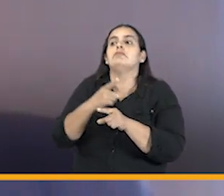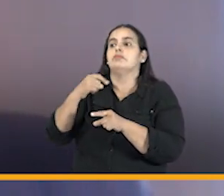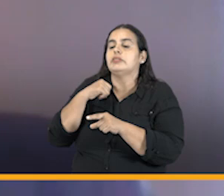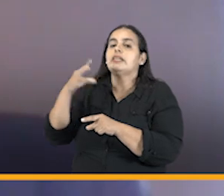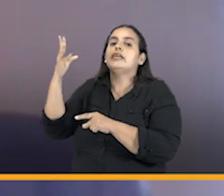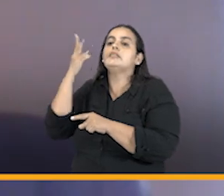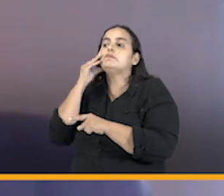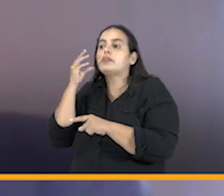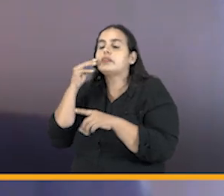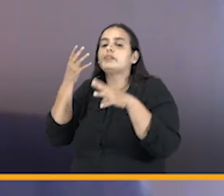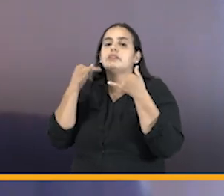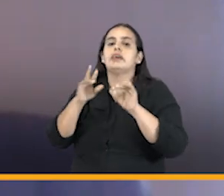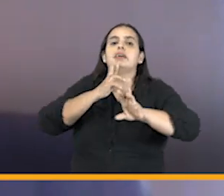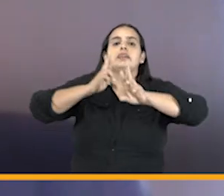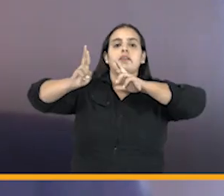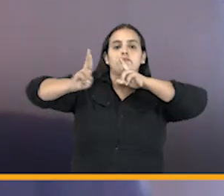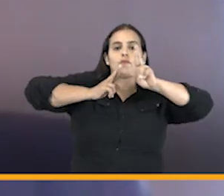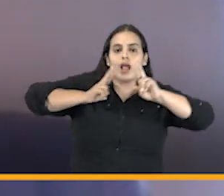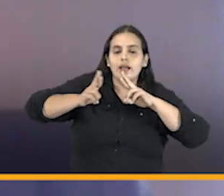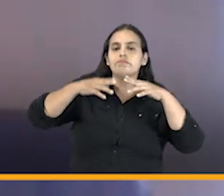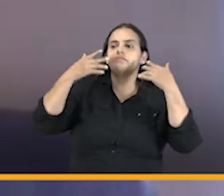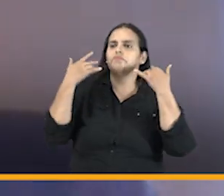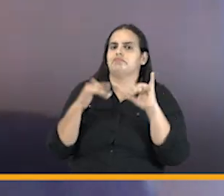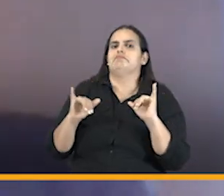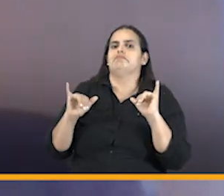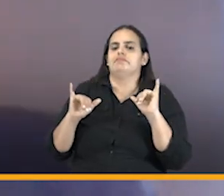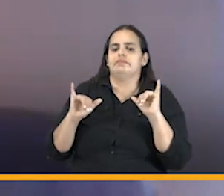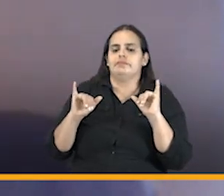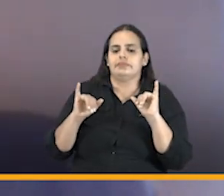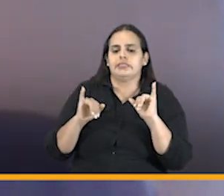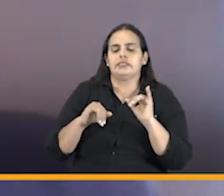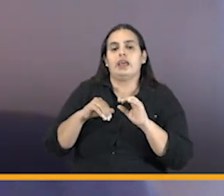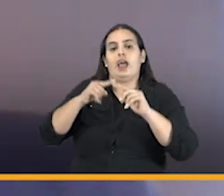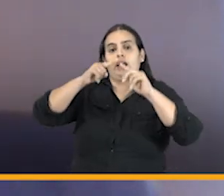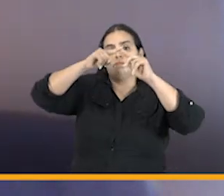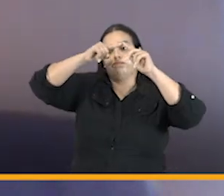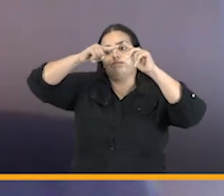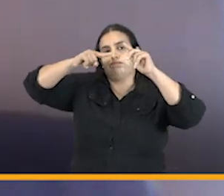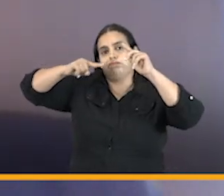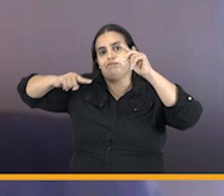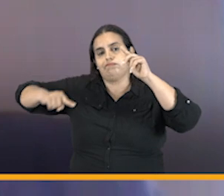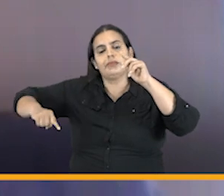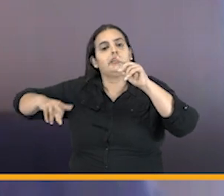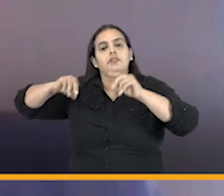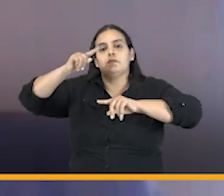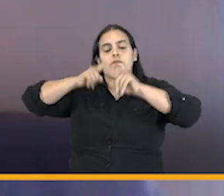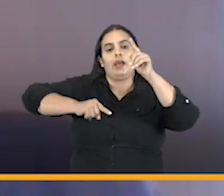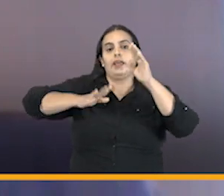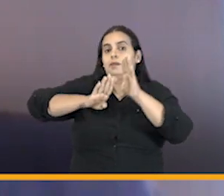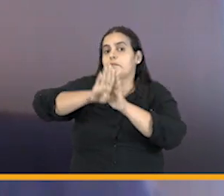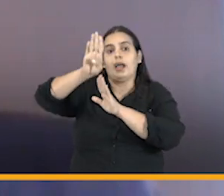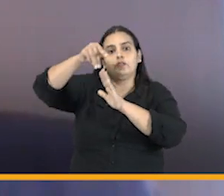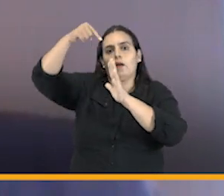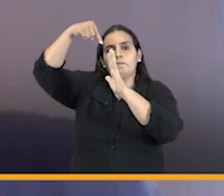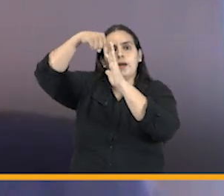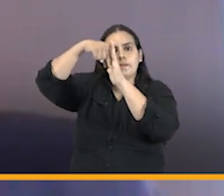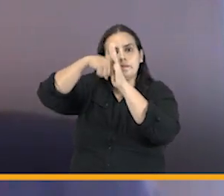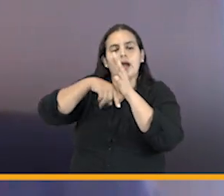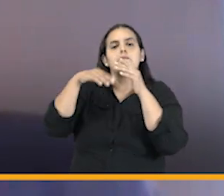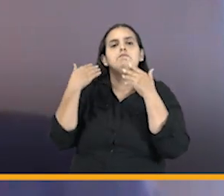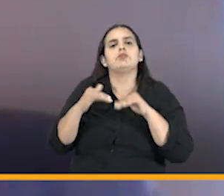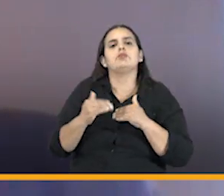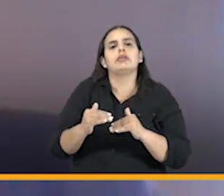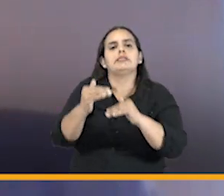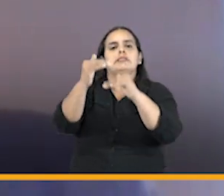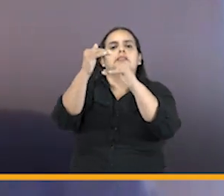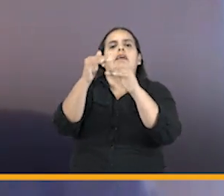experimentado resultados decrecientes en la cantidad de procesos que